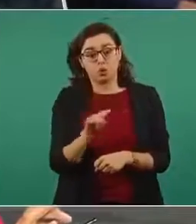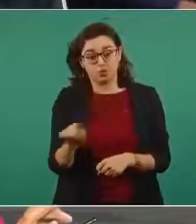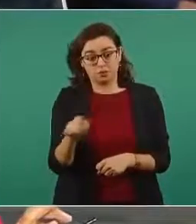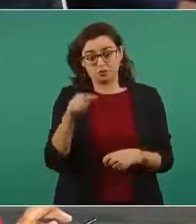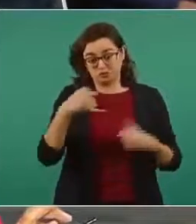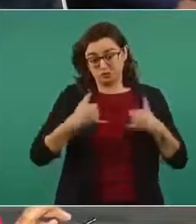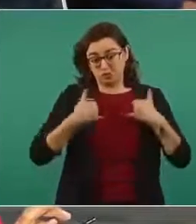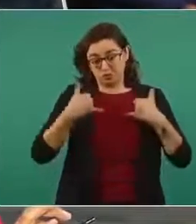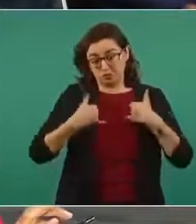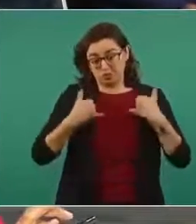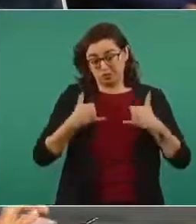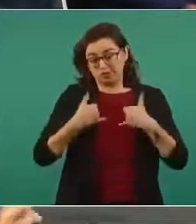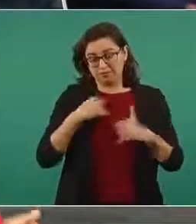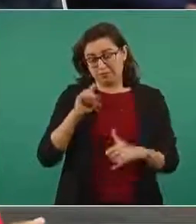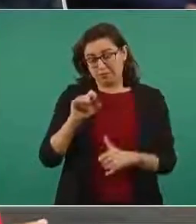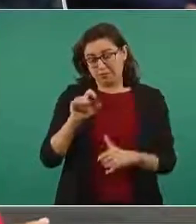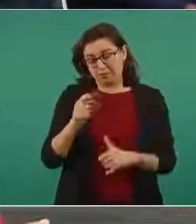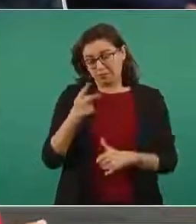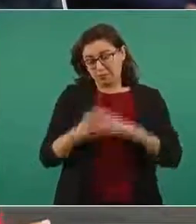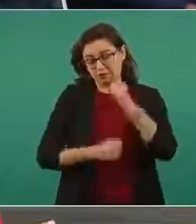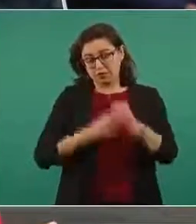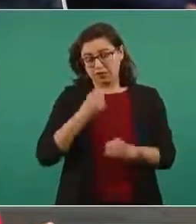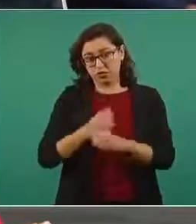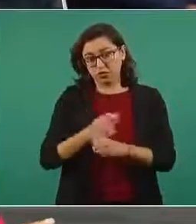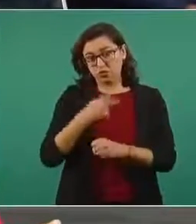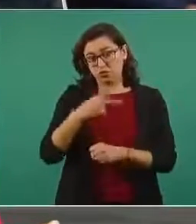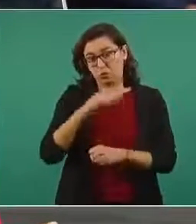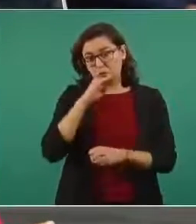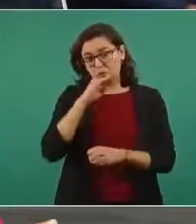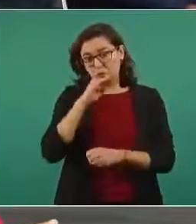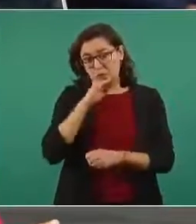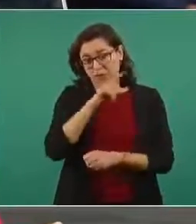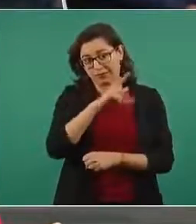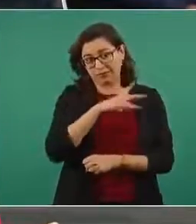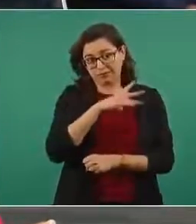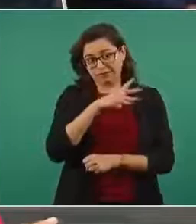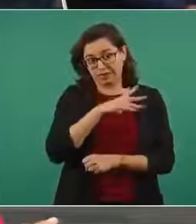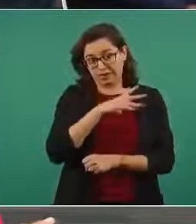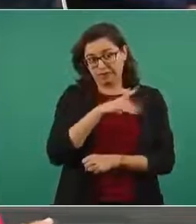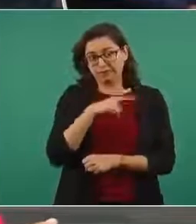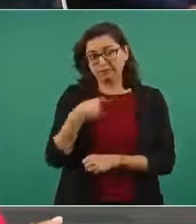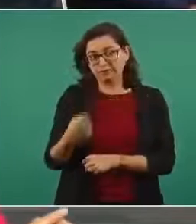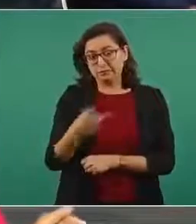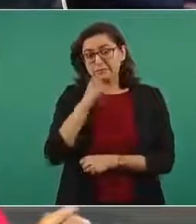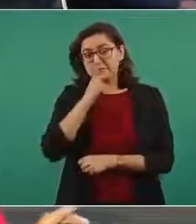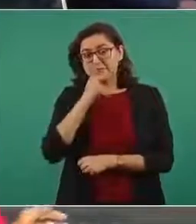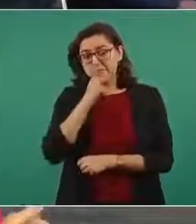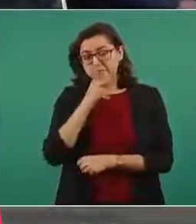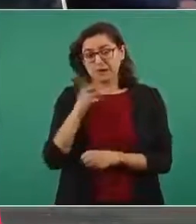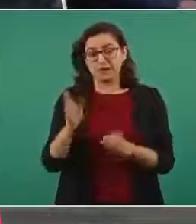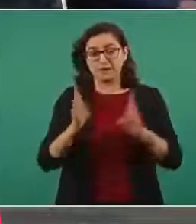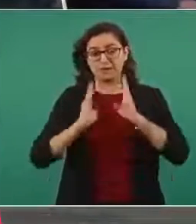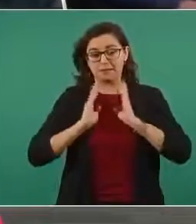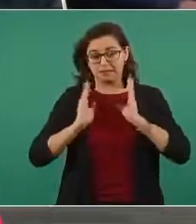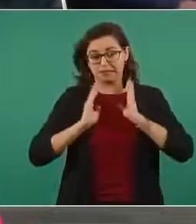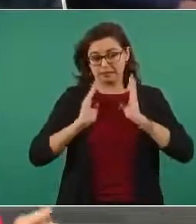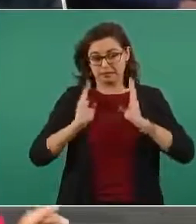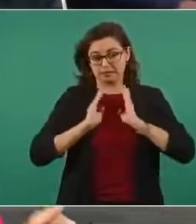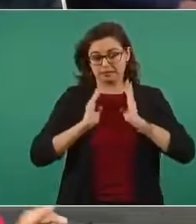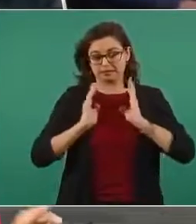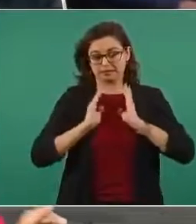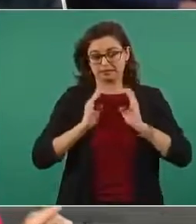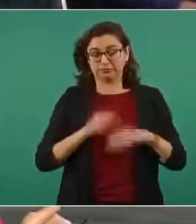años este muchacho es hijo de un militar y desapareció en Culiacán Sinaloa